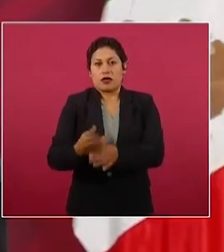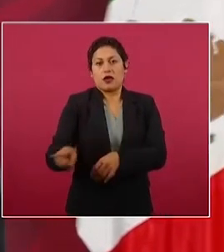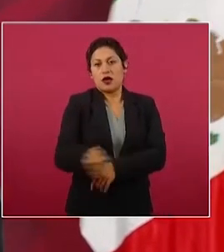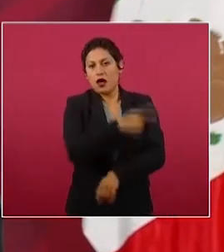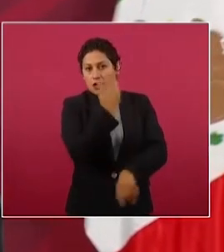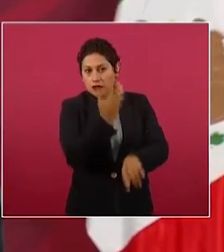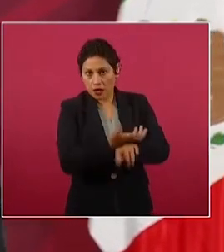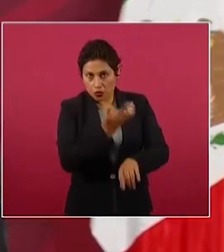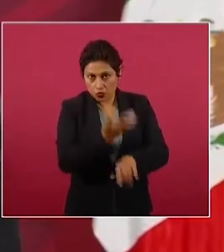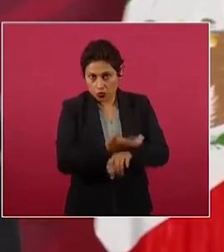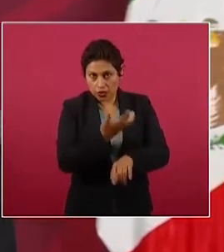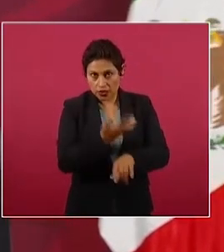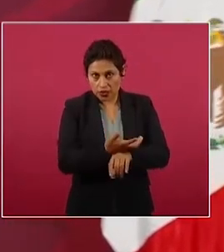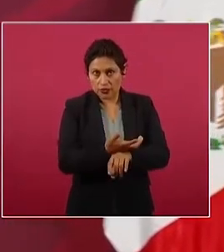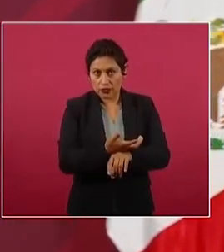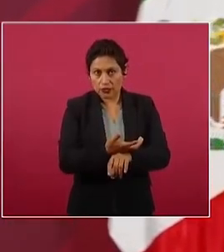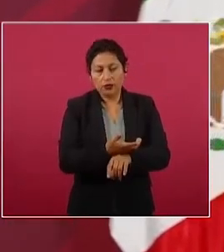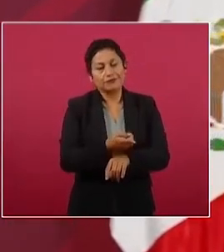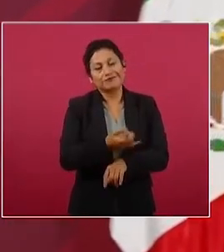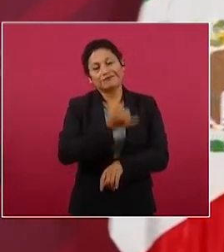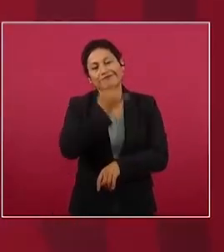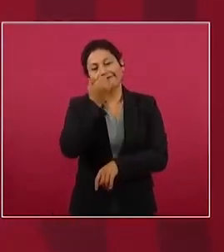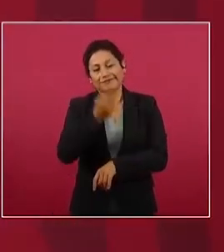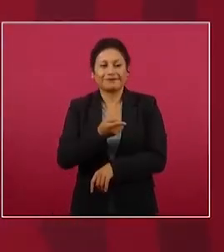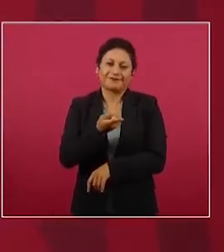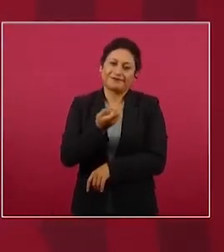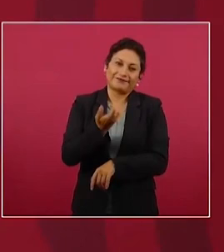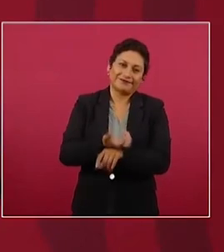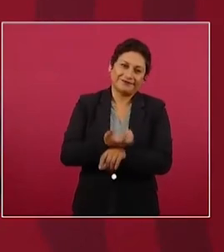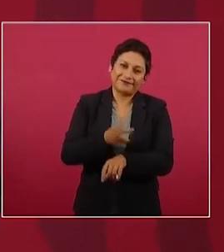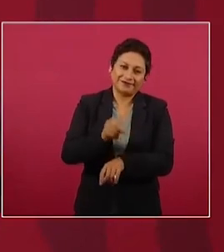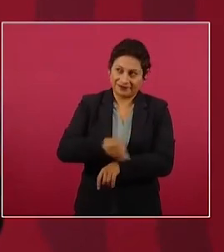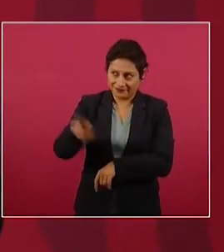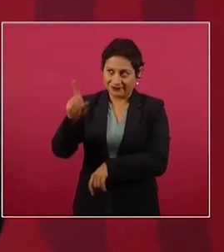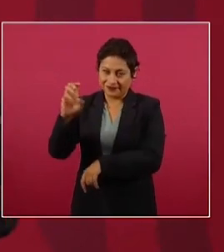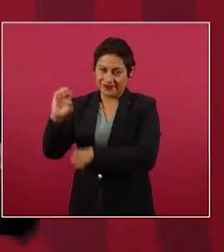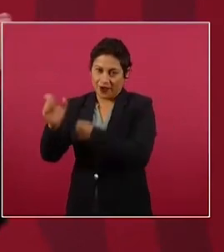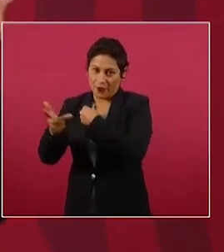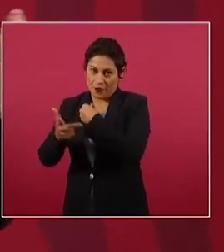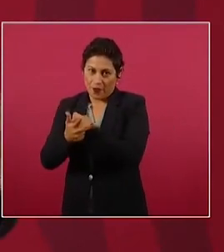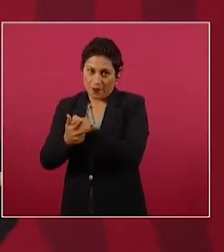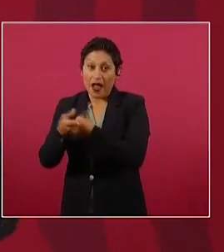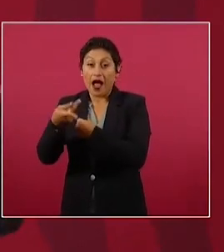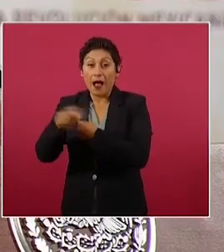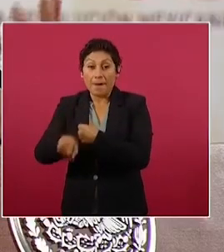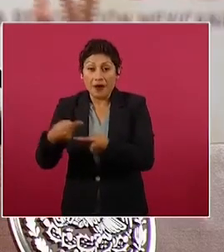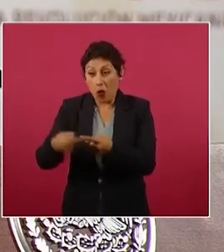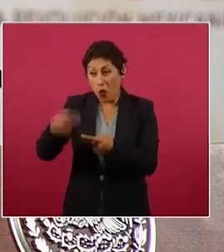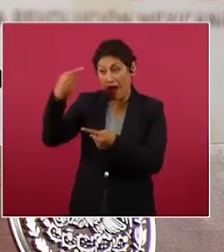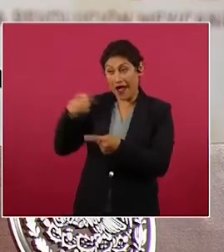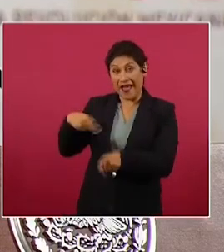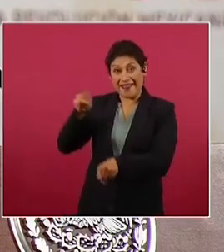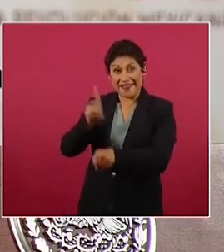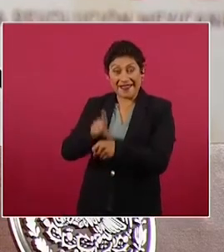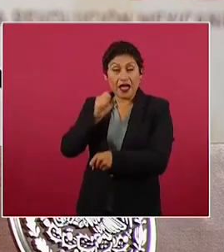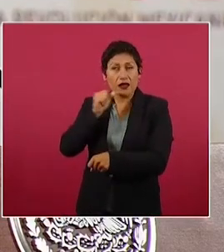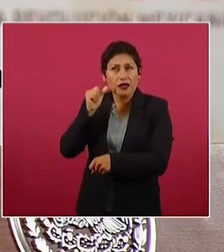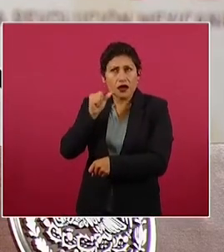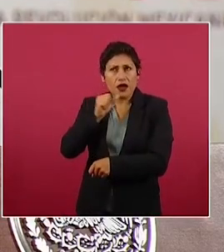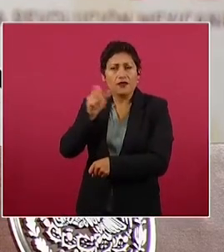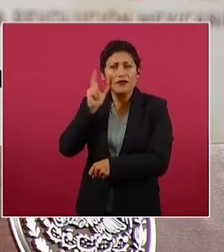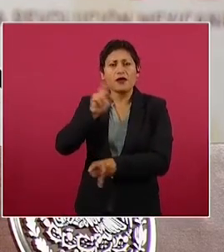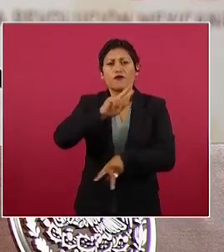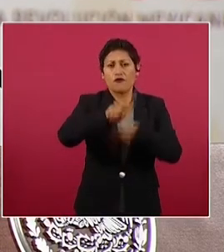o antier fue a Estados Unidos y está en